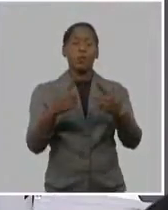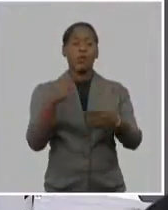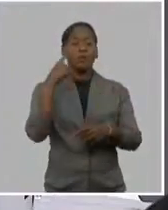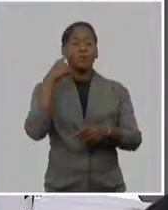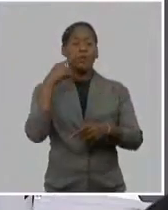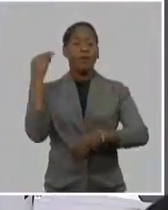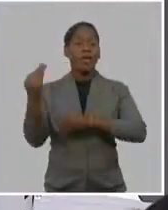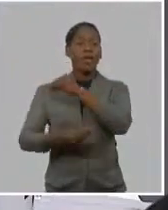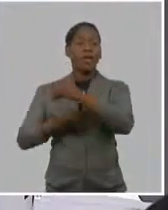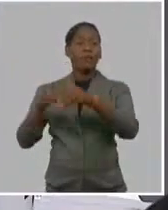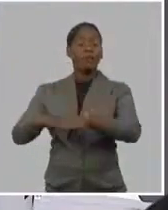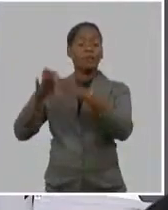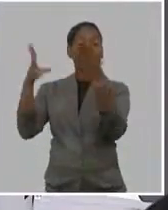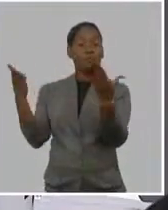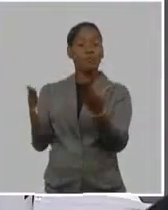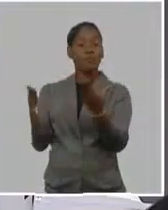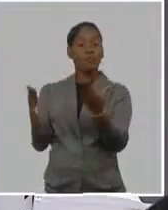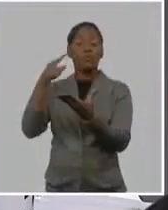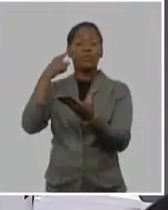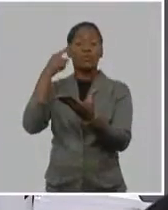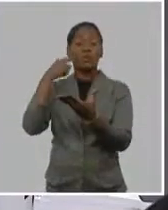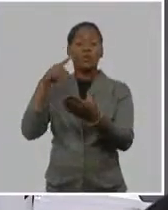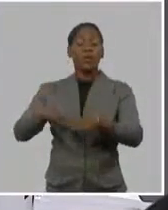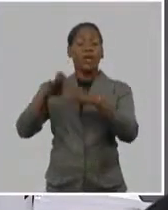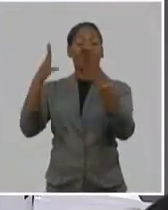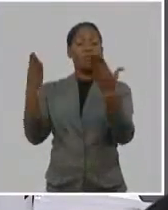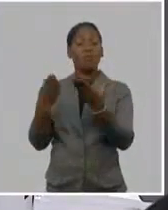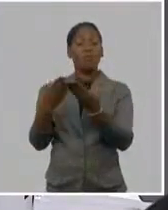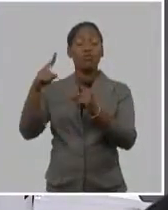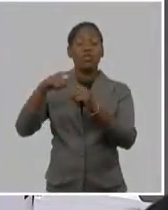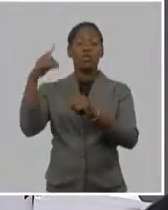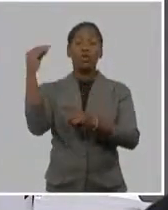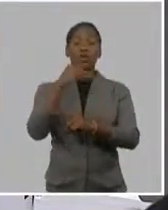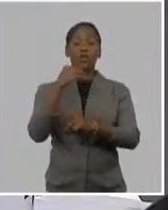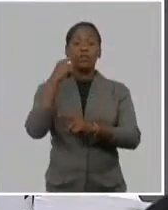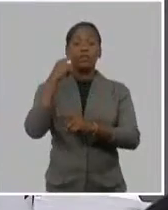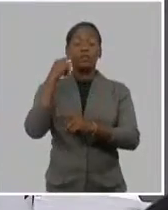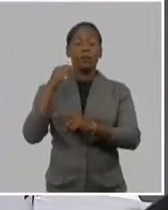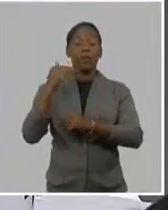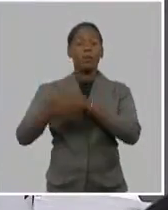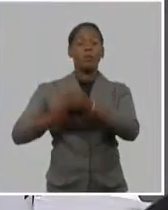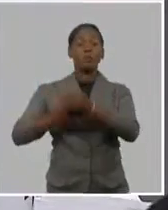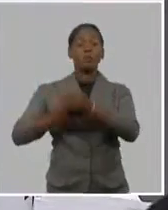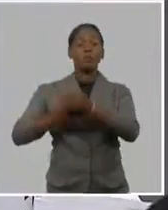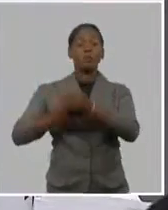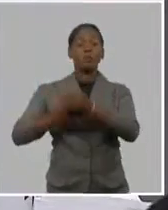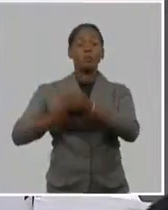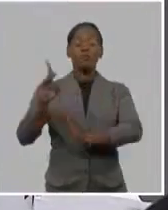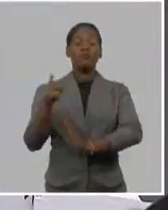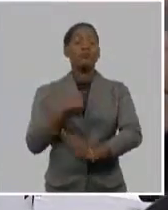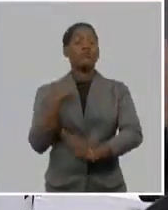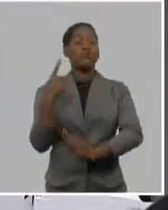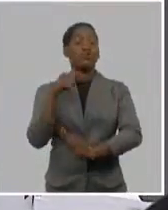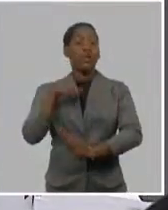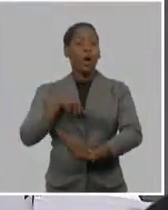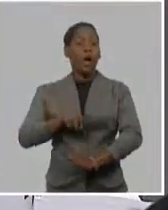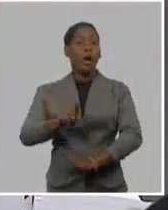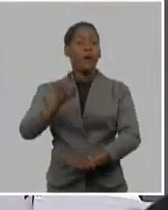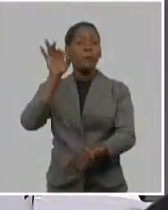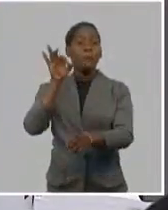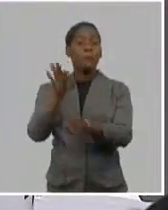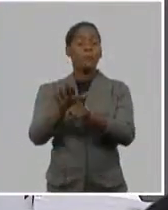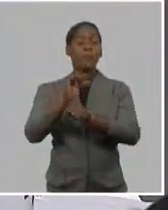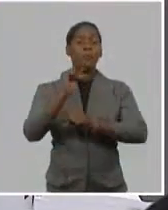donde hoy hay temas que ser parte del debate natural de nuestros medios y de